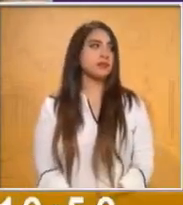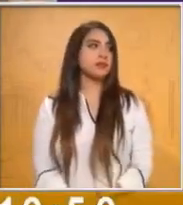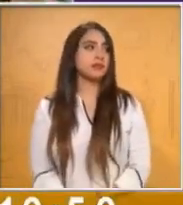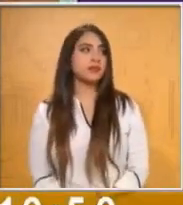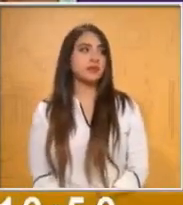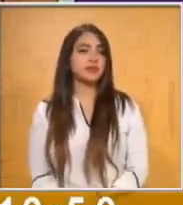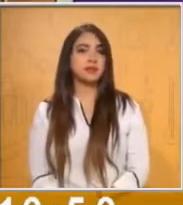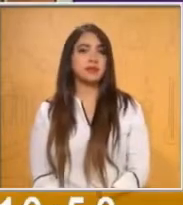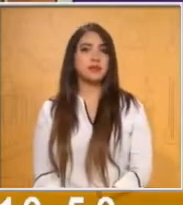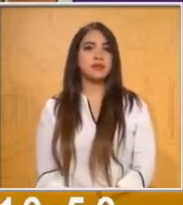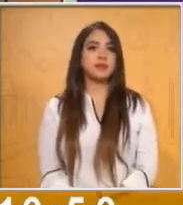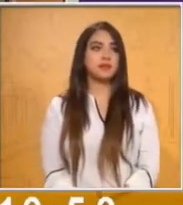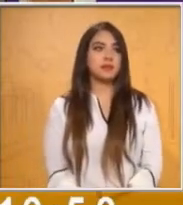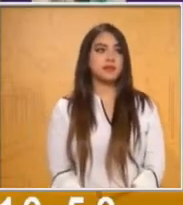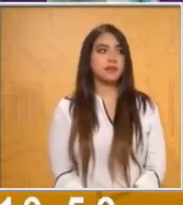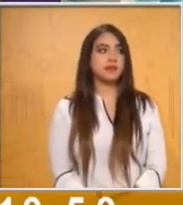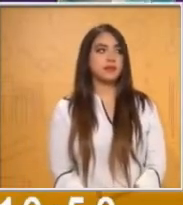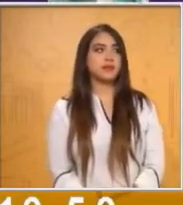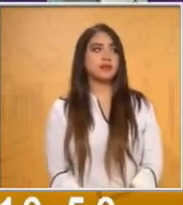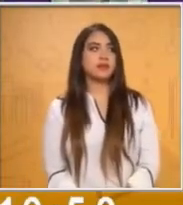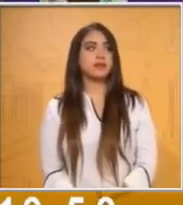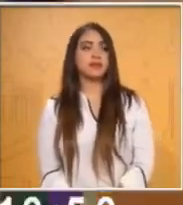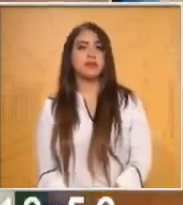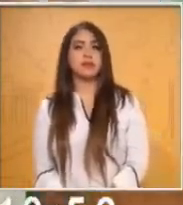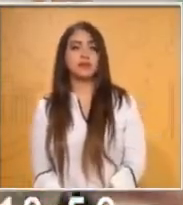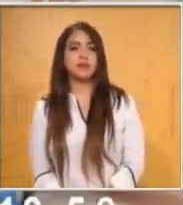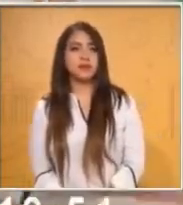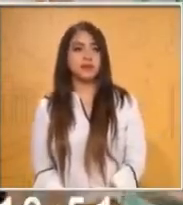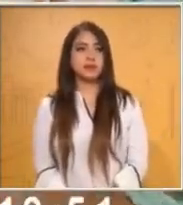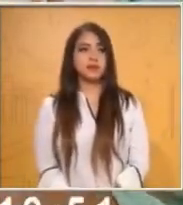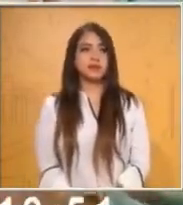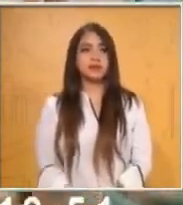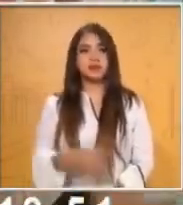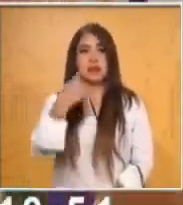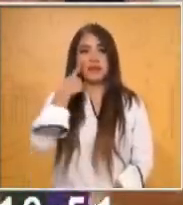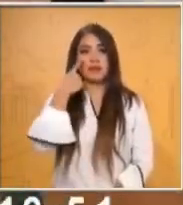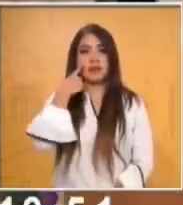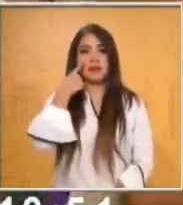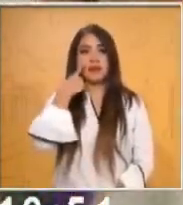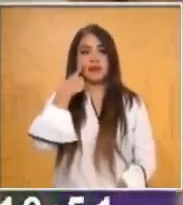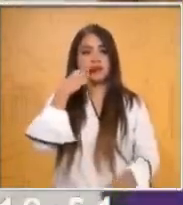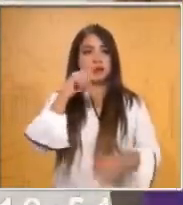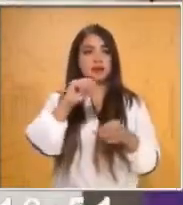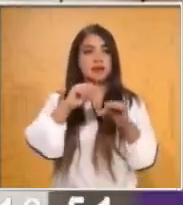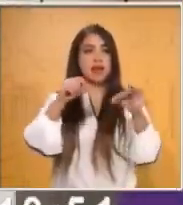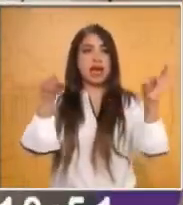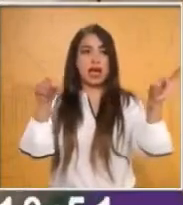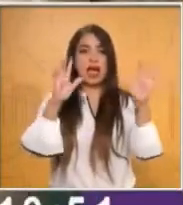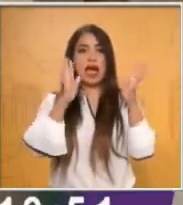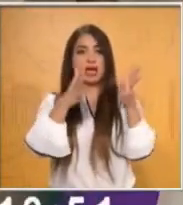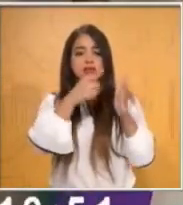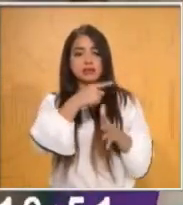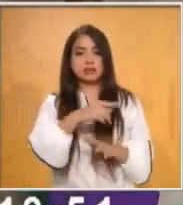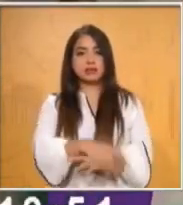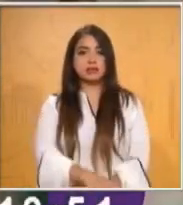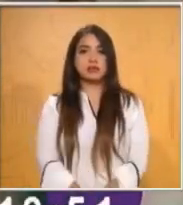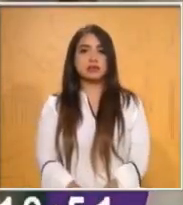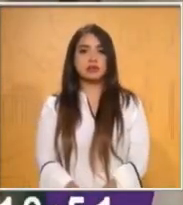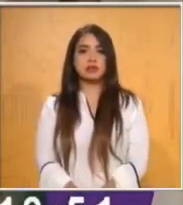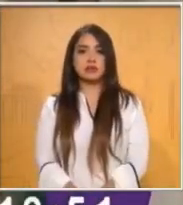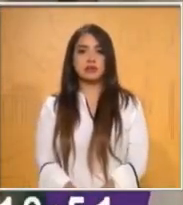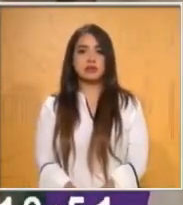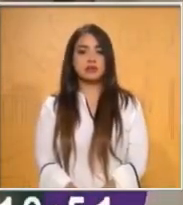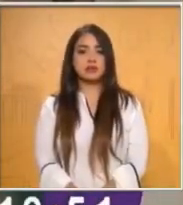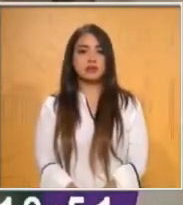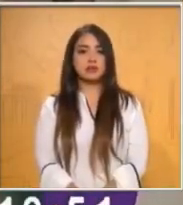una hoja partida en cuarta, ¿verdad? Te salió así. Ya que sale así,